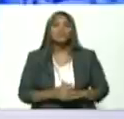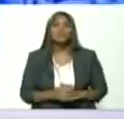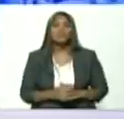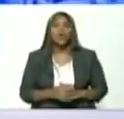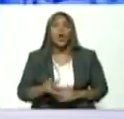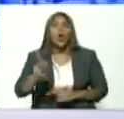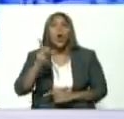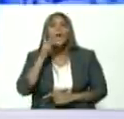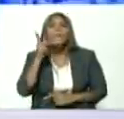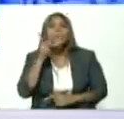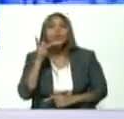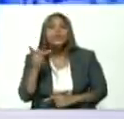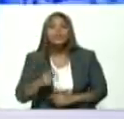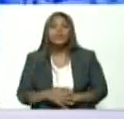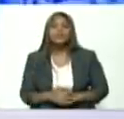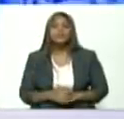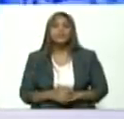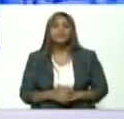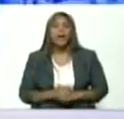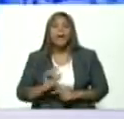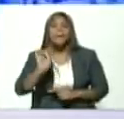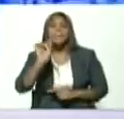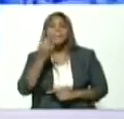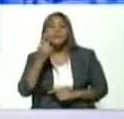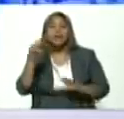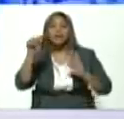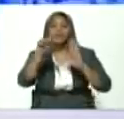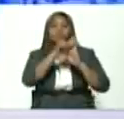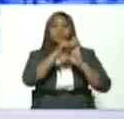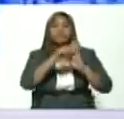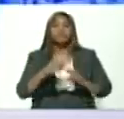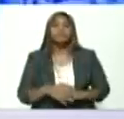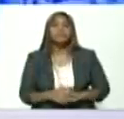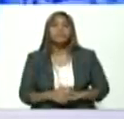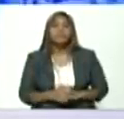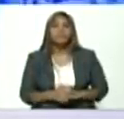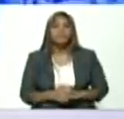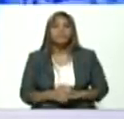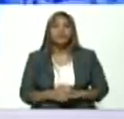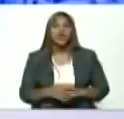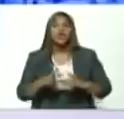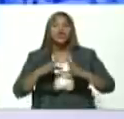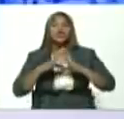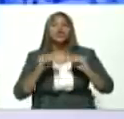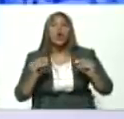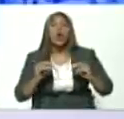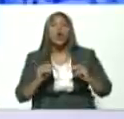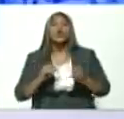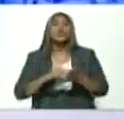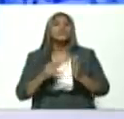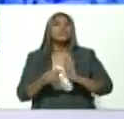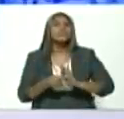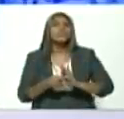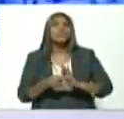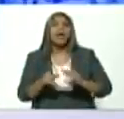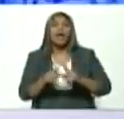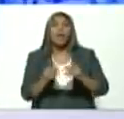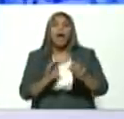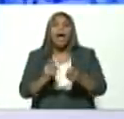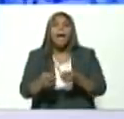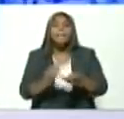política el primer punto todo lo que es la política de emprendimientos